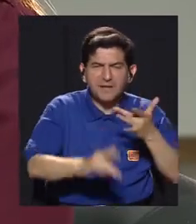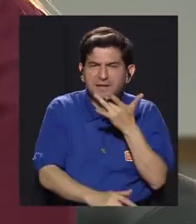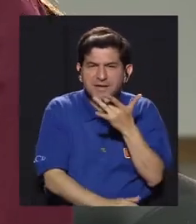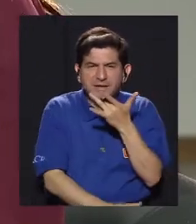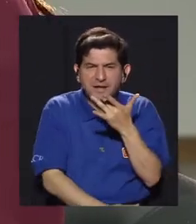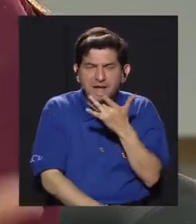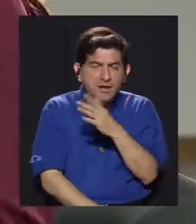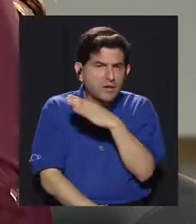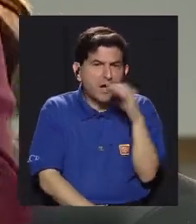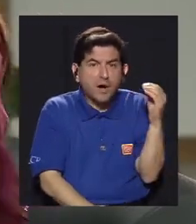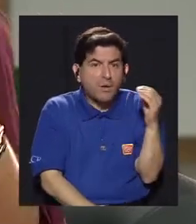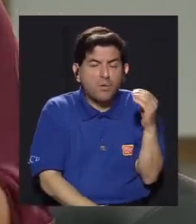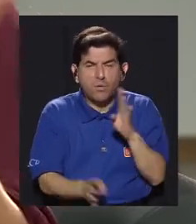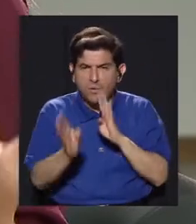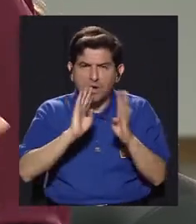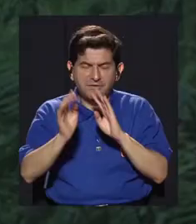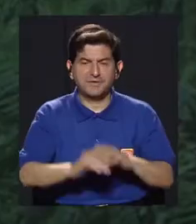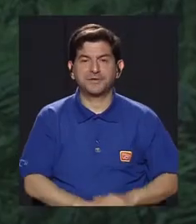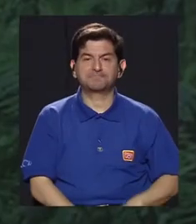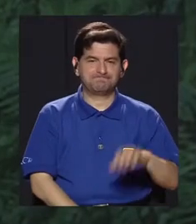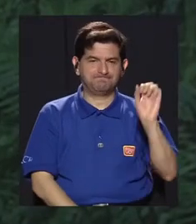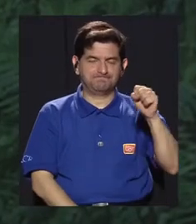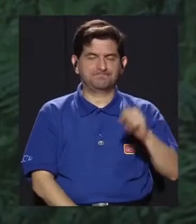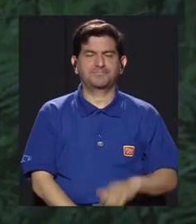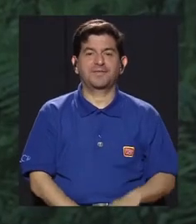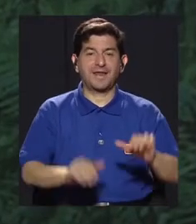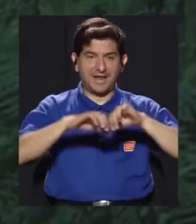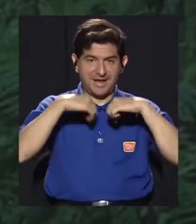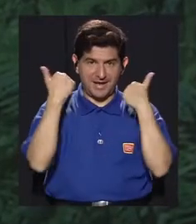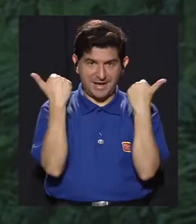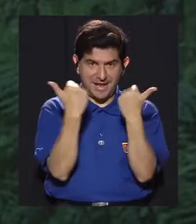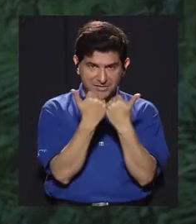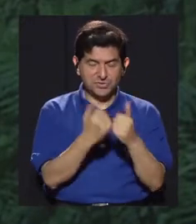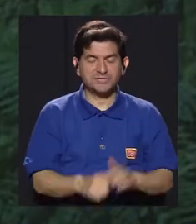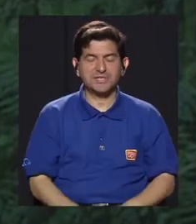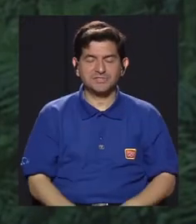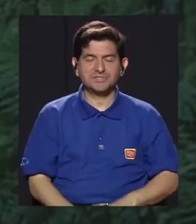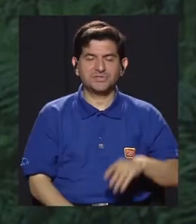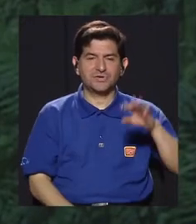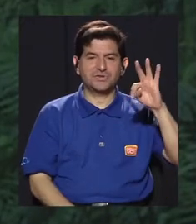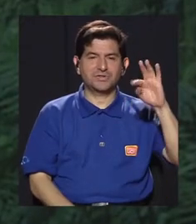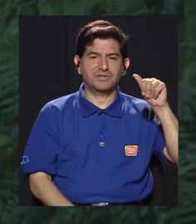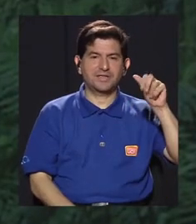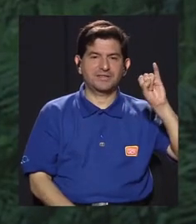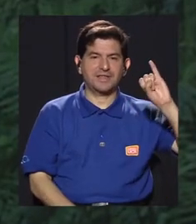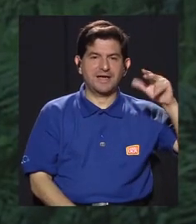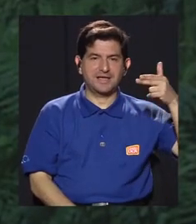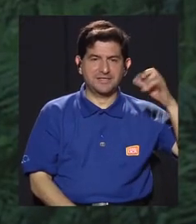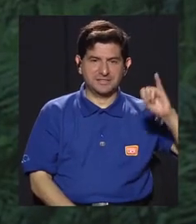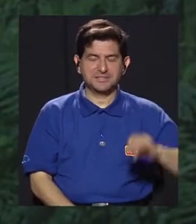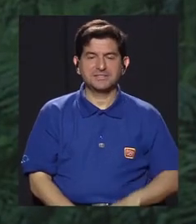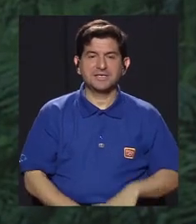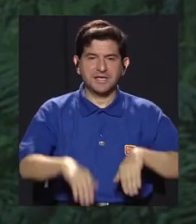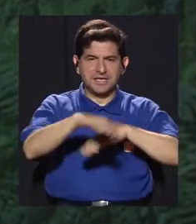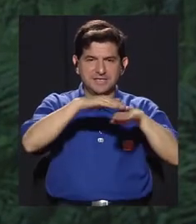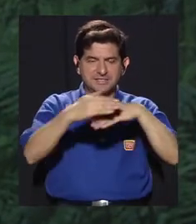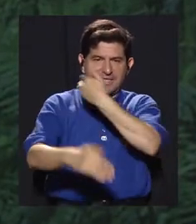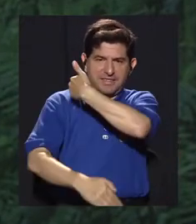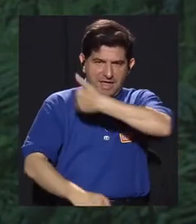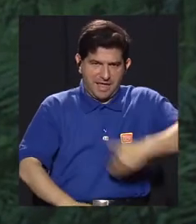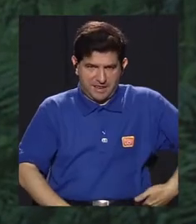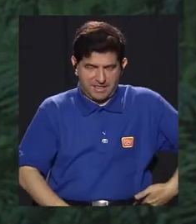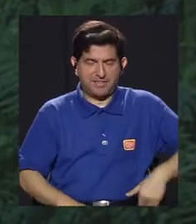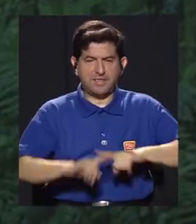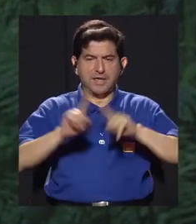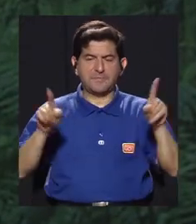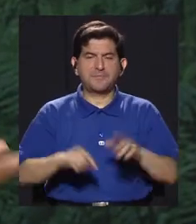mañana preferiblemente o, ¿verdad? Hablemos de esto. Sí. Bueno, la asociación de Tai Chi Taboísta está ubicada a su sede principal en Heredia,